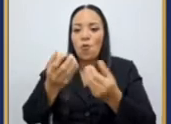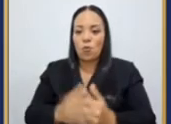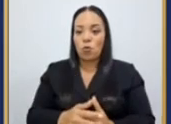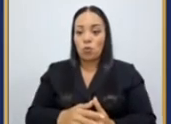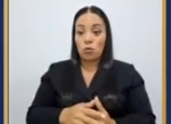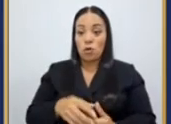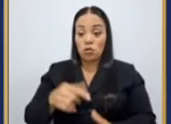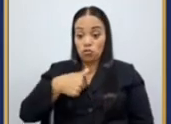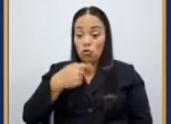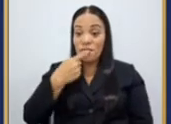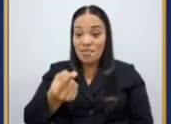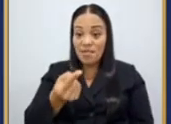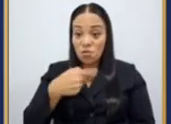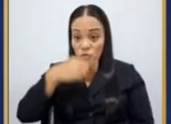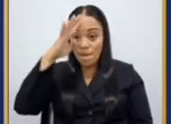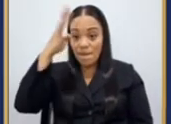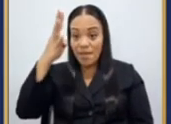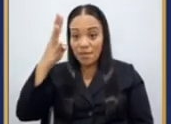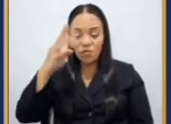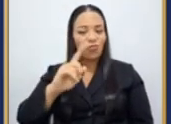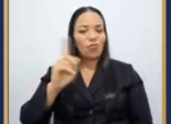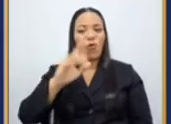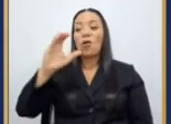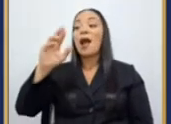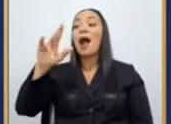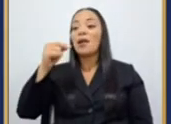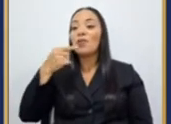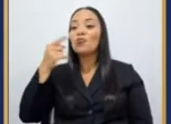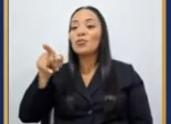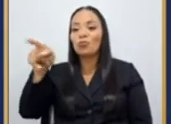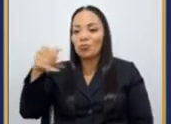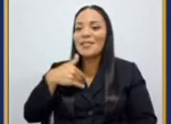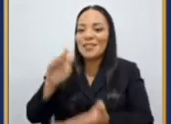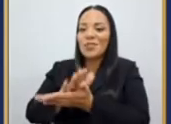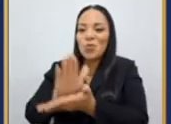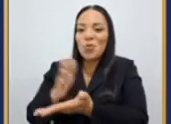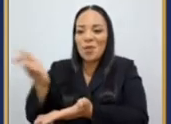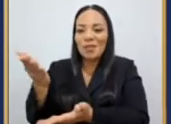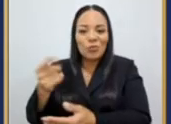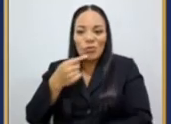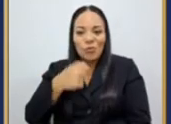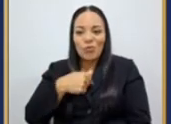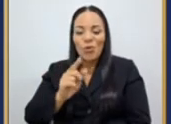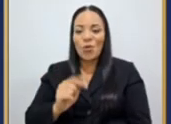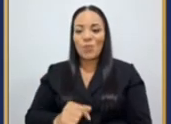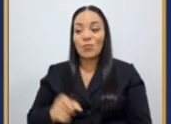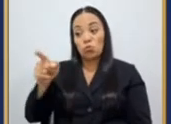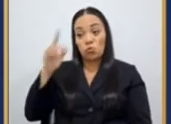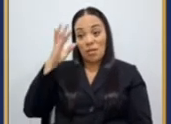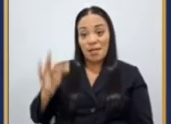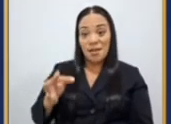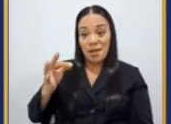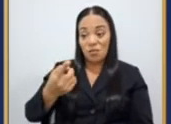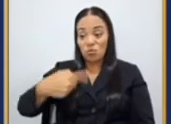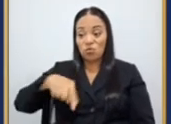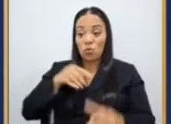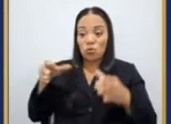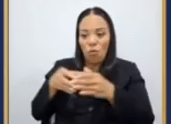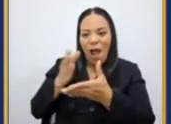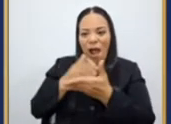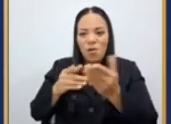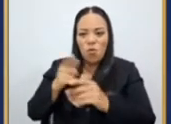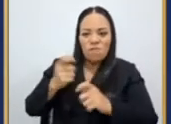yo, don Carlo. Usted tiene los documentos. Si usted cree que hubo una conspiración para hacer eso, está